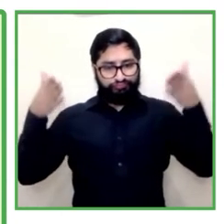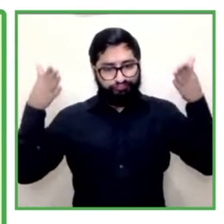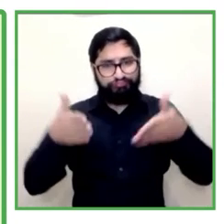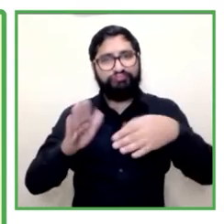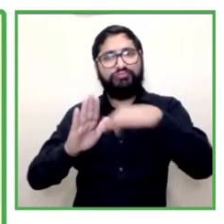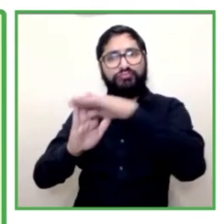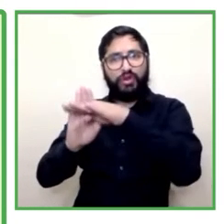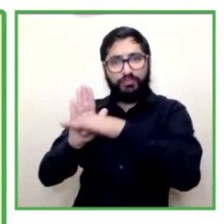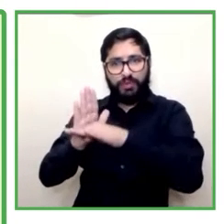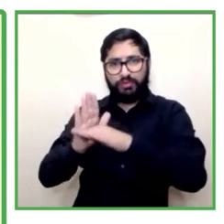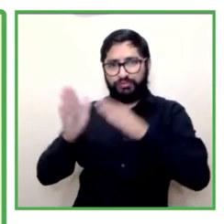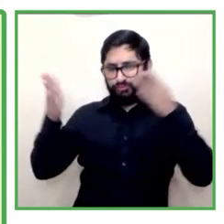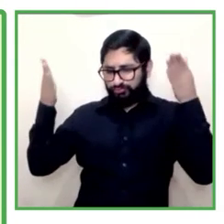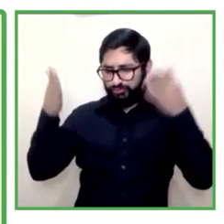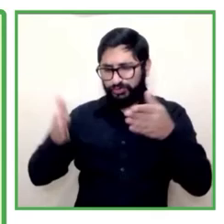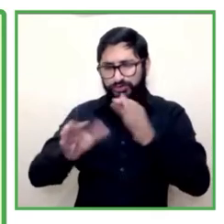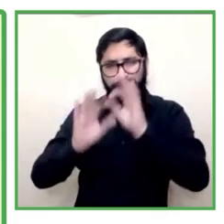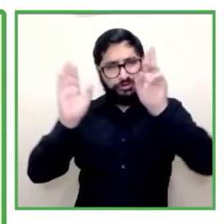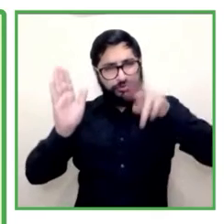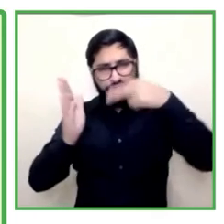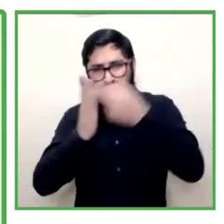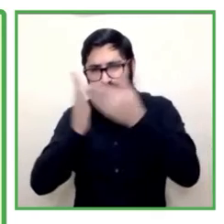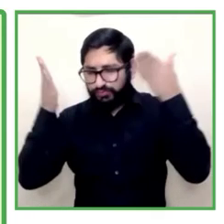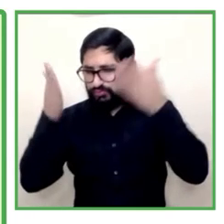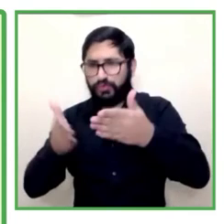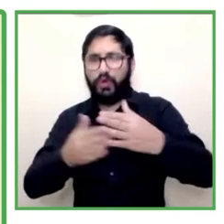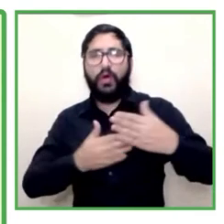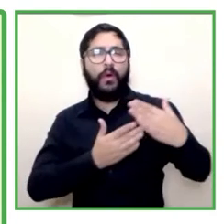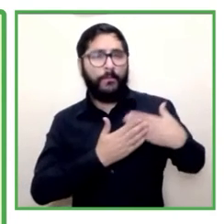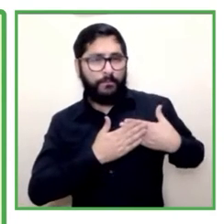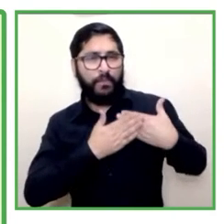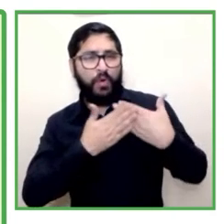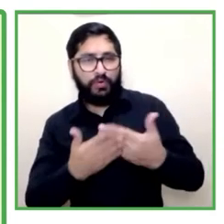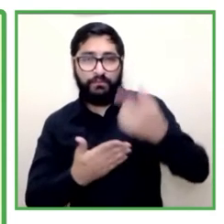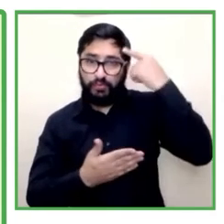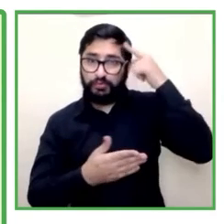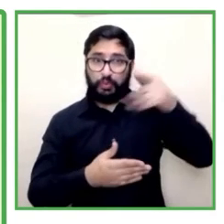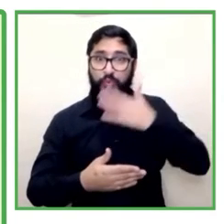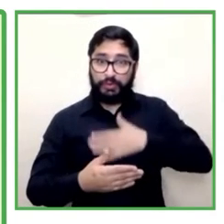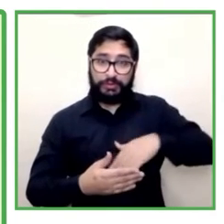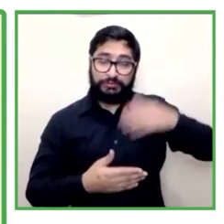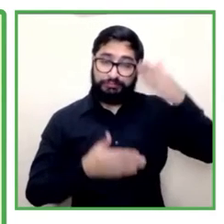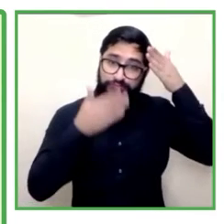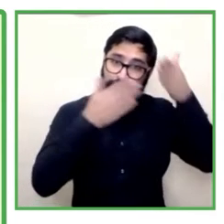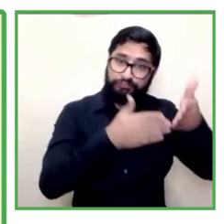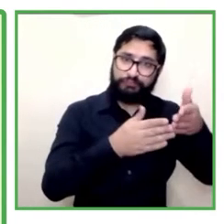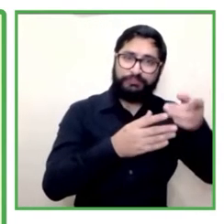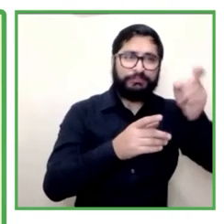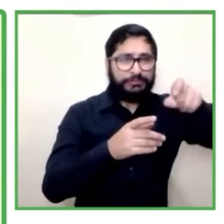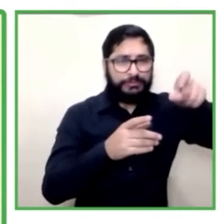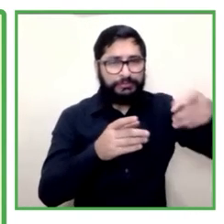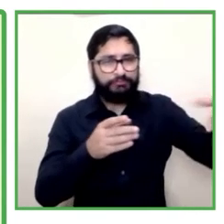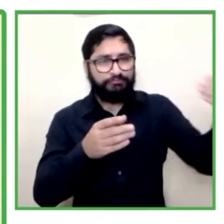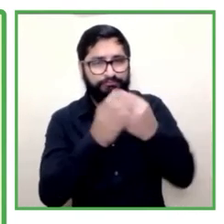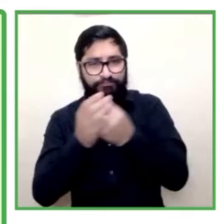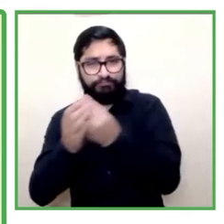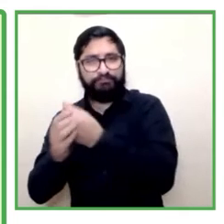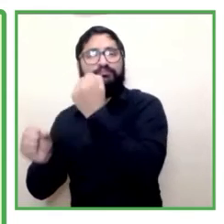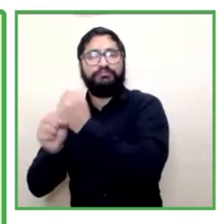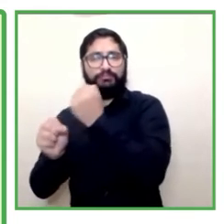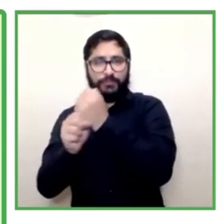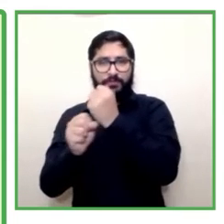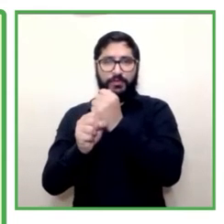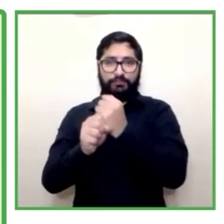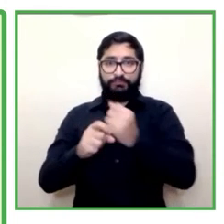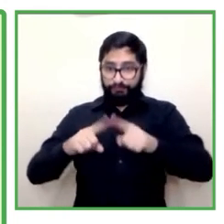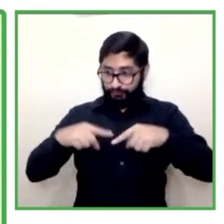estamos evaluando la posibilidad de que ingresemos más personas, más socios, es una gestión democrática de estos miembros, lo evaluamos según los votos que tenemos de nuestras propias agrupaciones